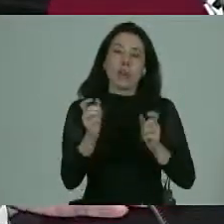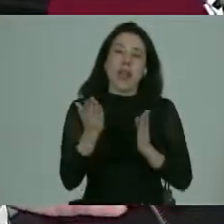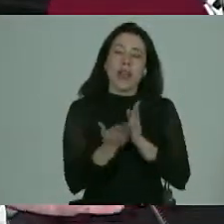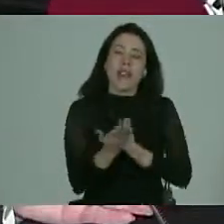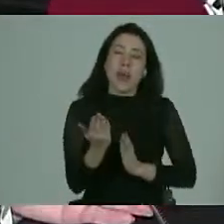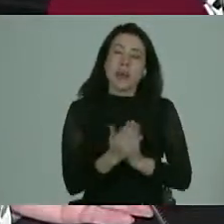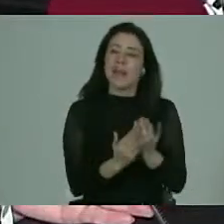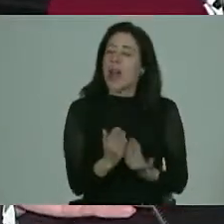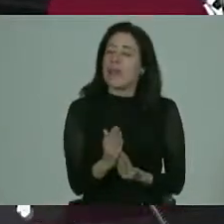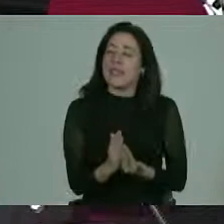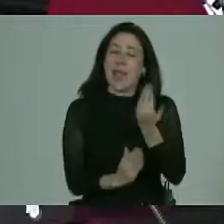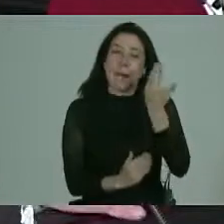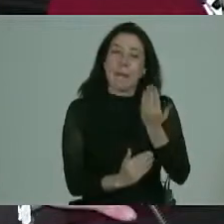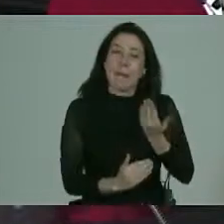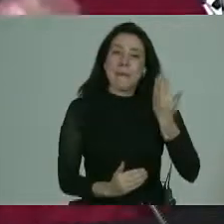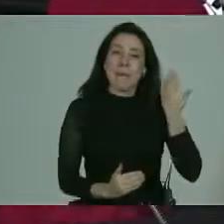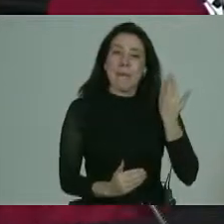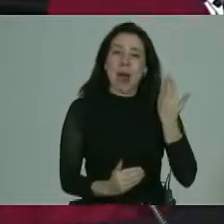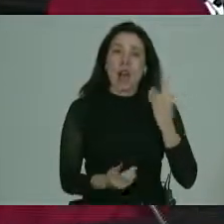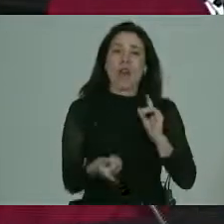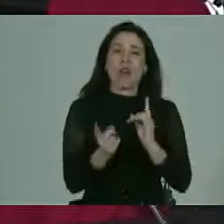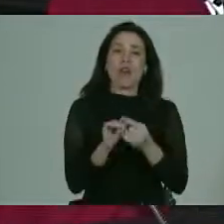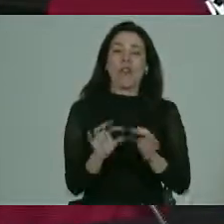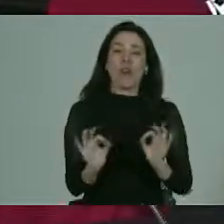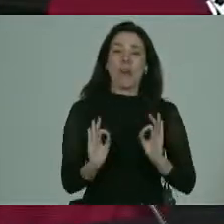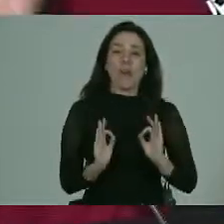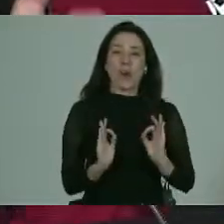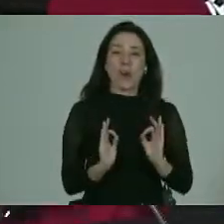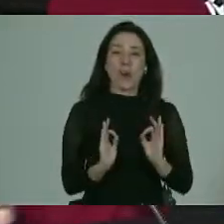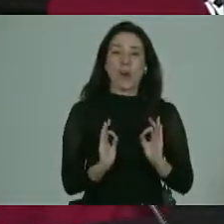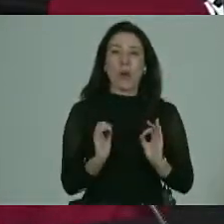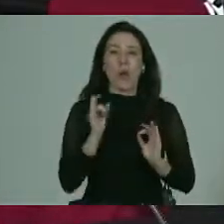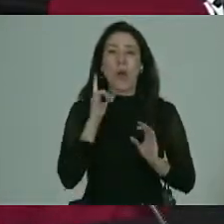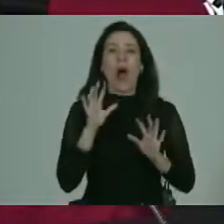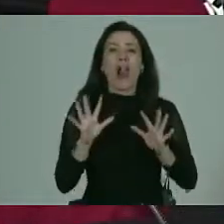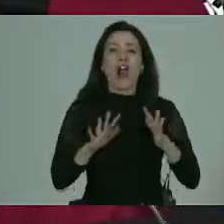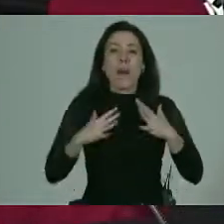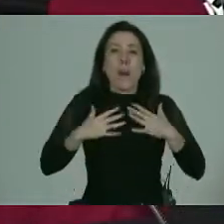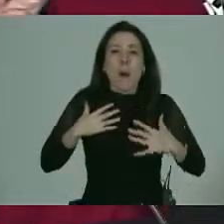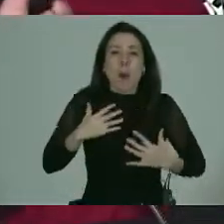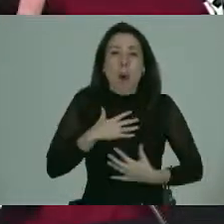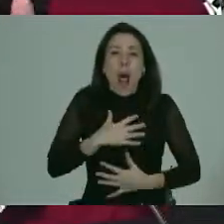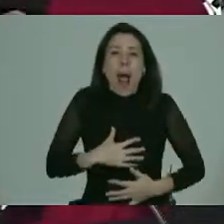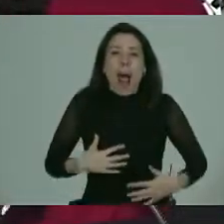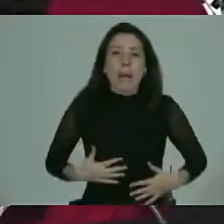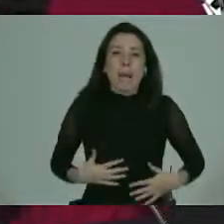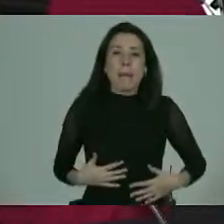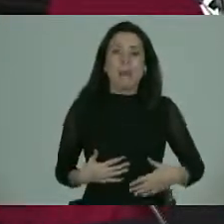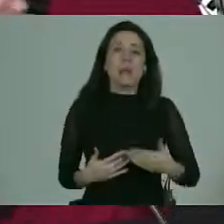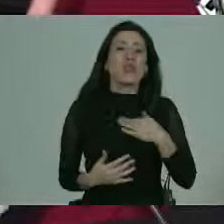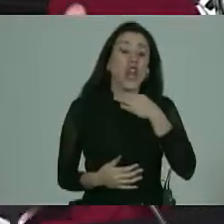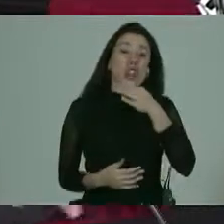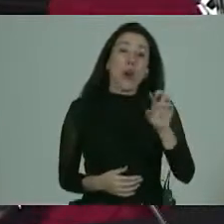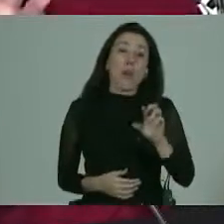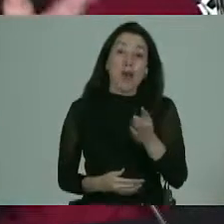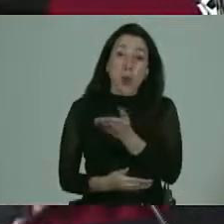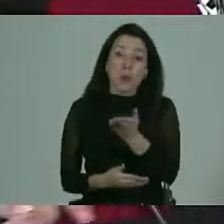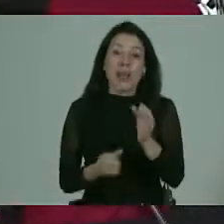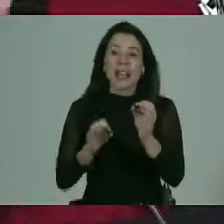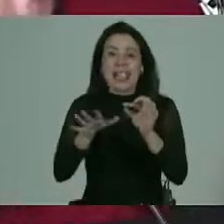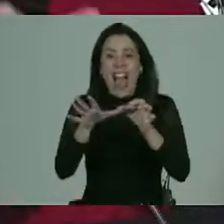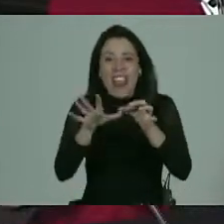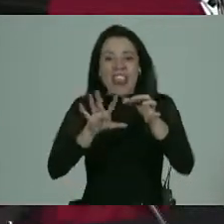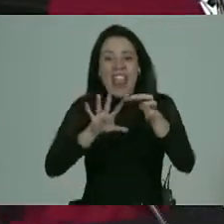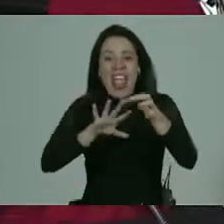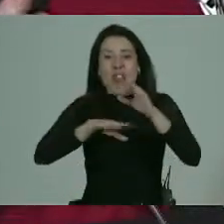temprano en el fondo normalizando cuáles son las partes del cuerpo porque en el fondo yo digo los papás o sea usted le enseña los